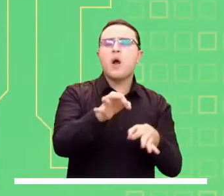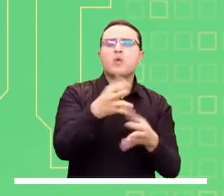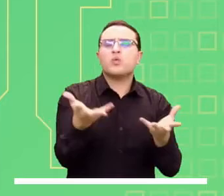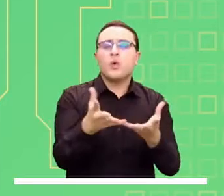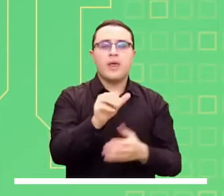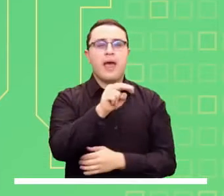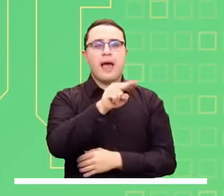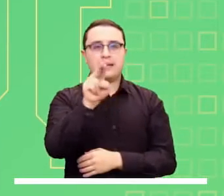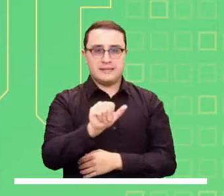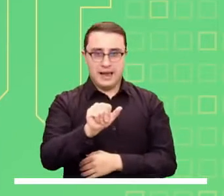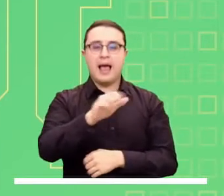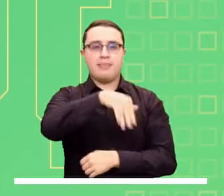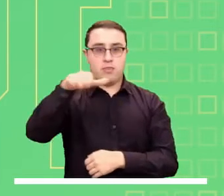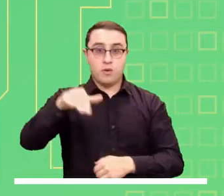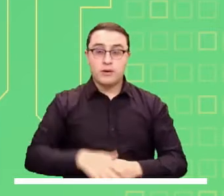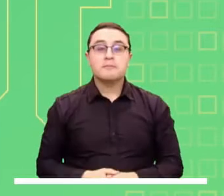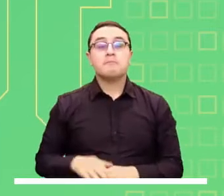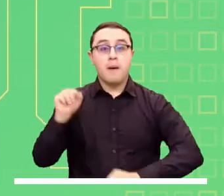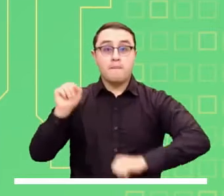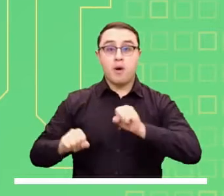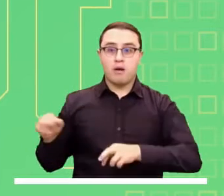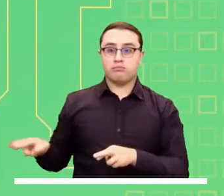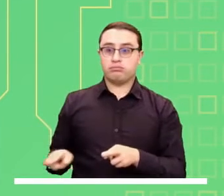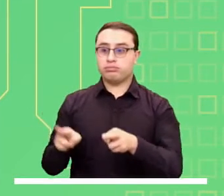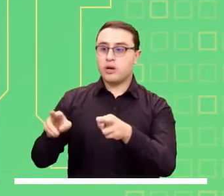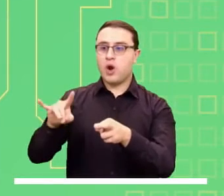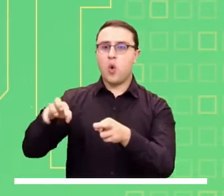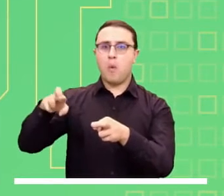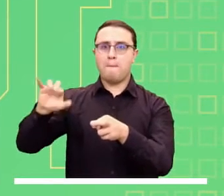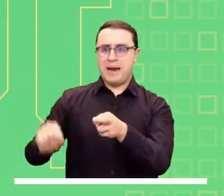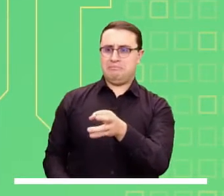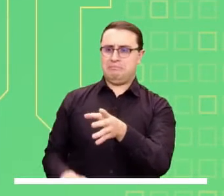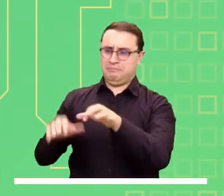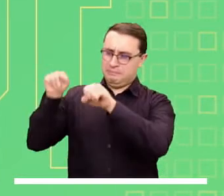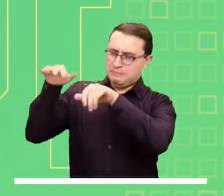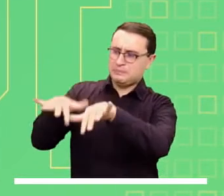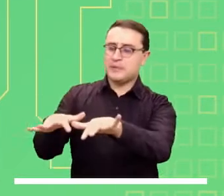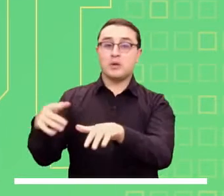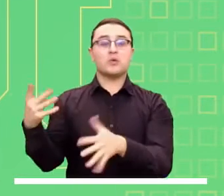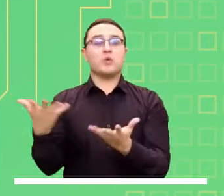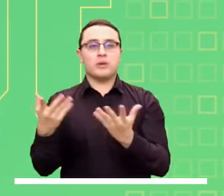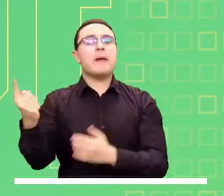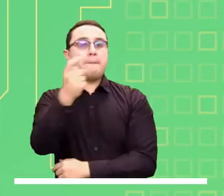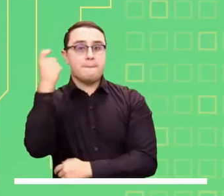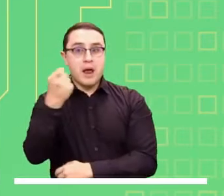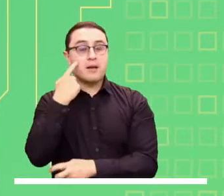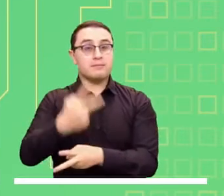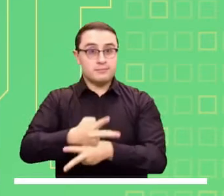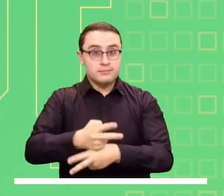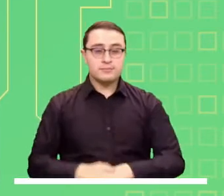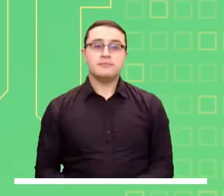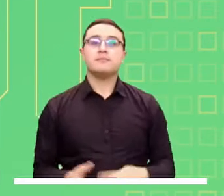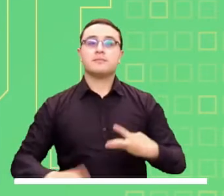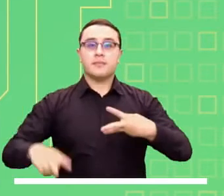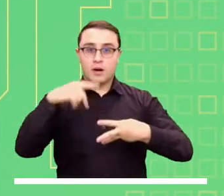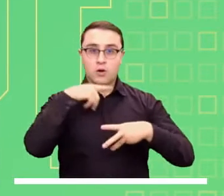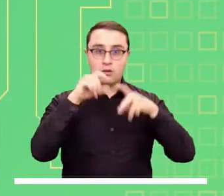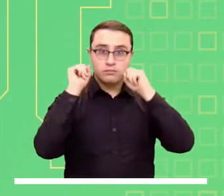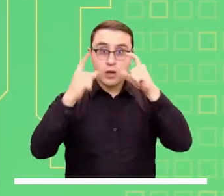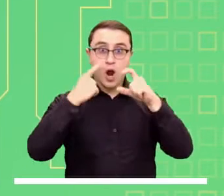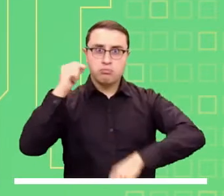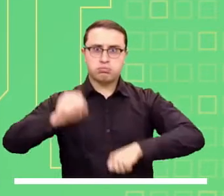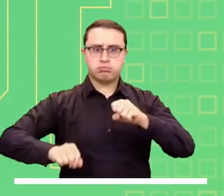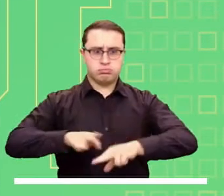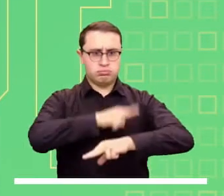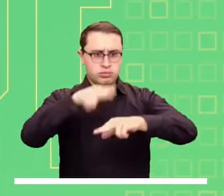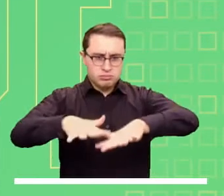Alerta roja por creciente súbita en la quebrada La Manglara, ubicada en el municipio de Anzá, Antioquia. Probabilidad de crecientes súbitas